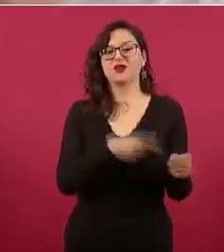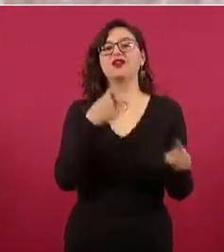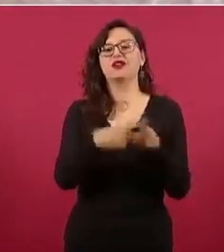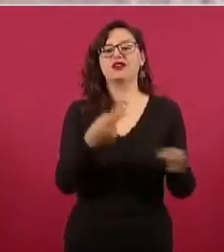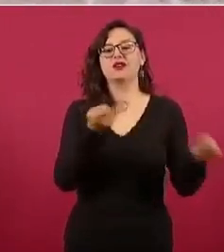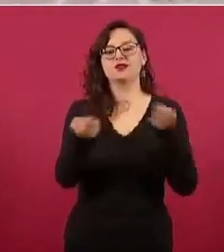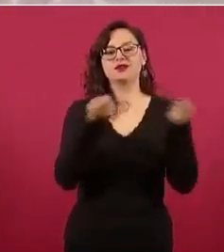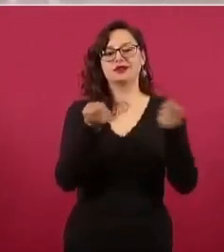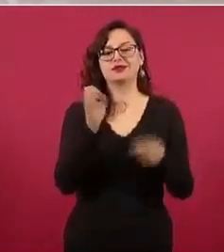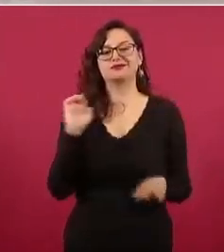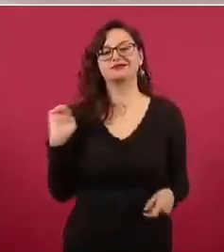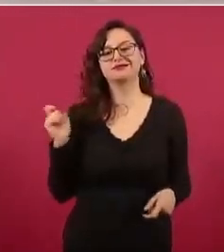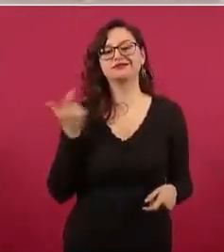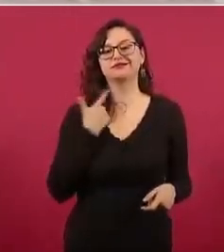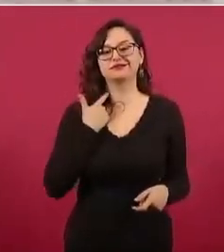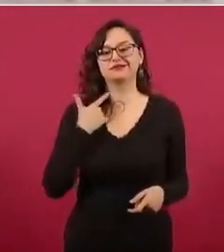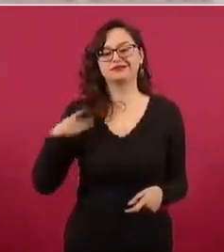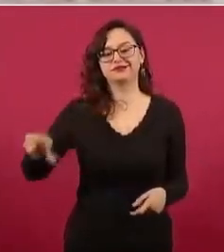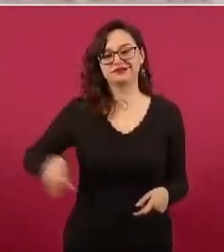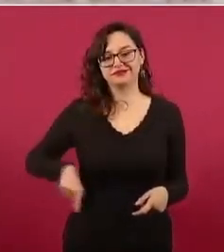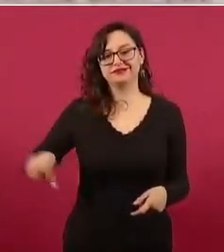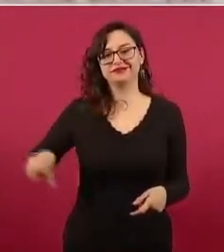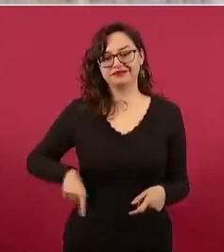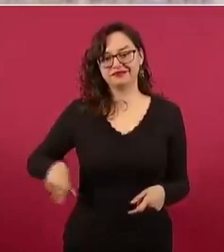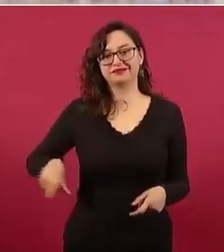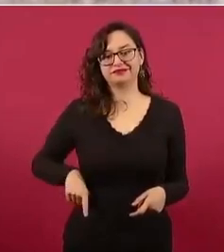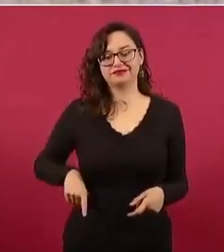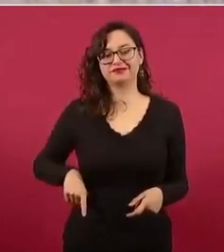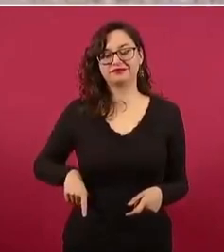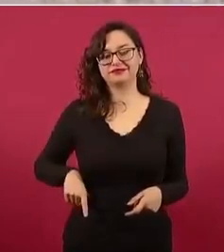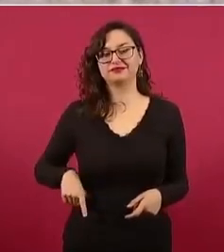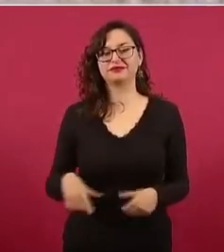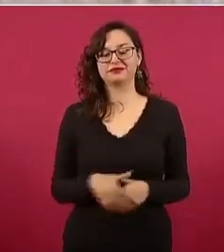públicos que estuvieron en el Issste